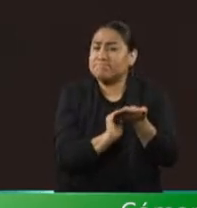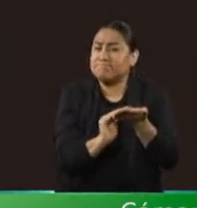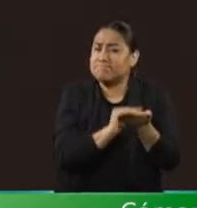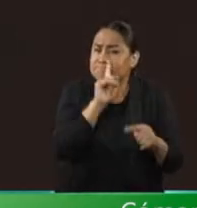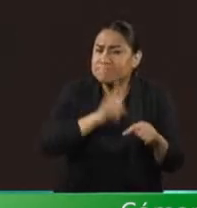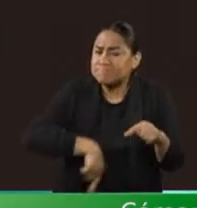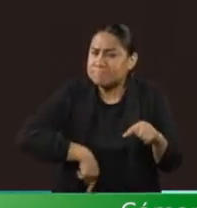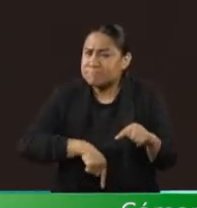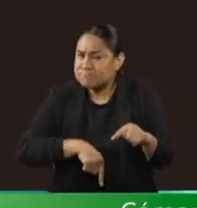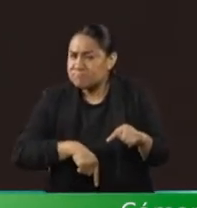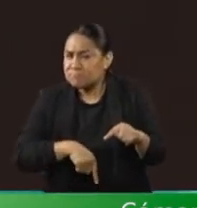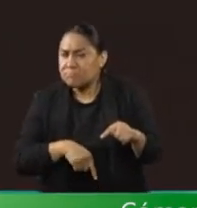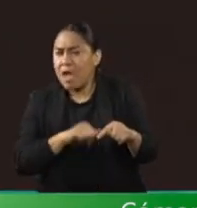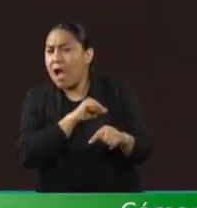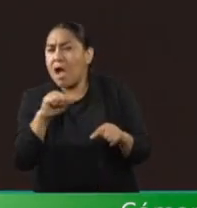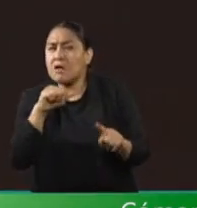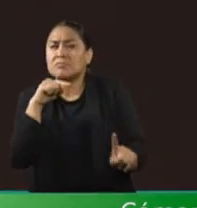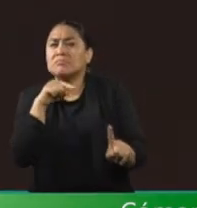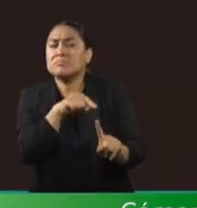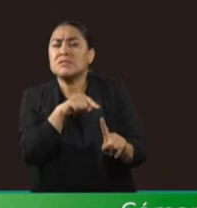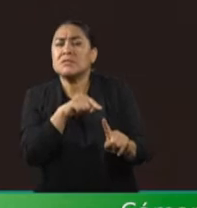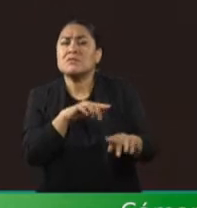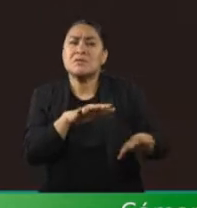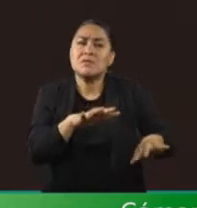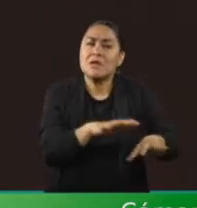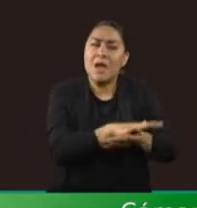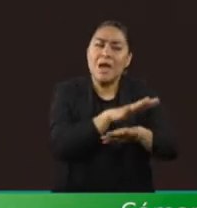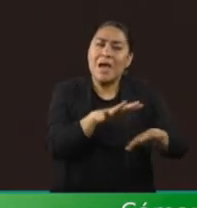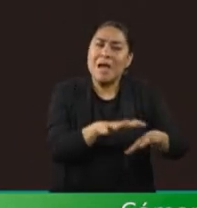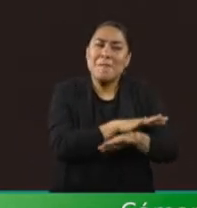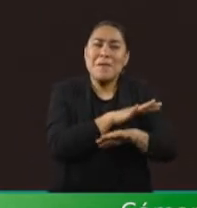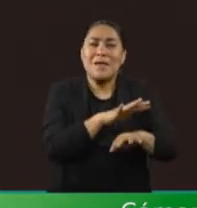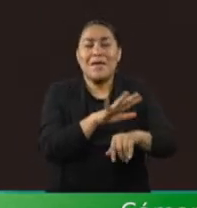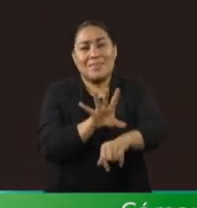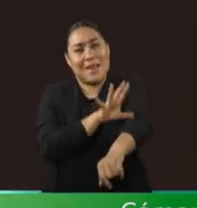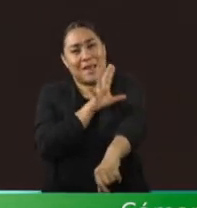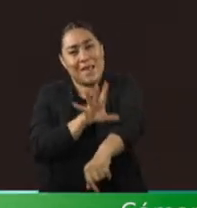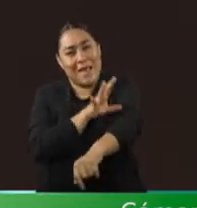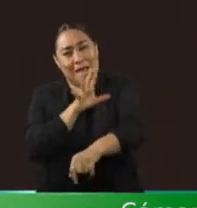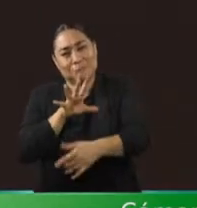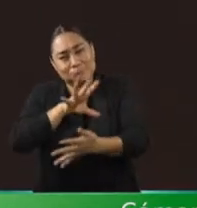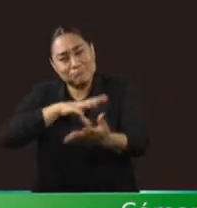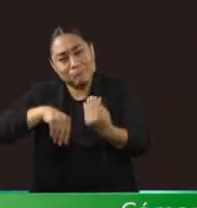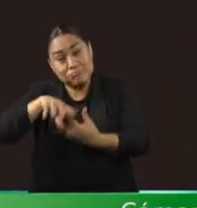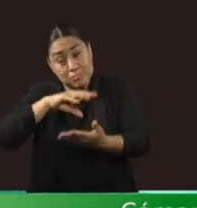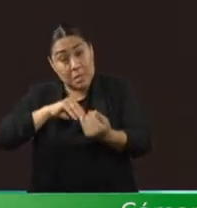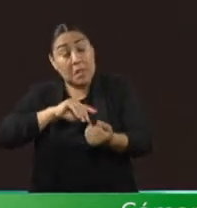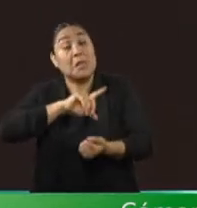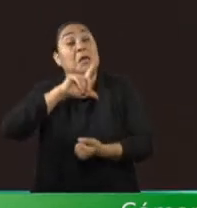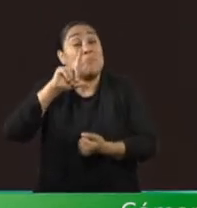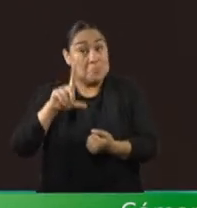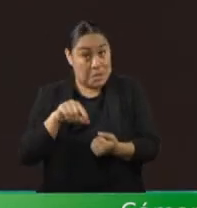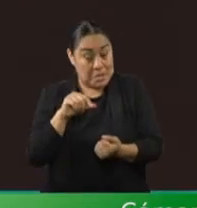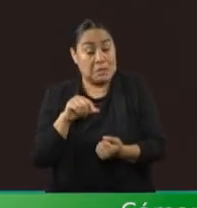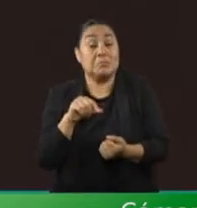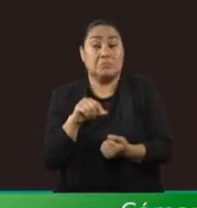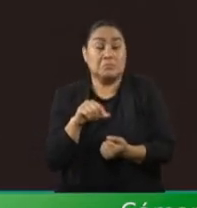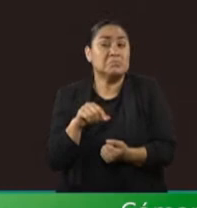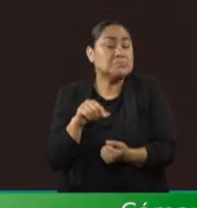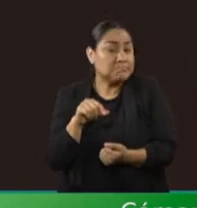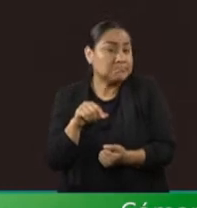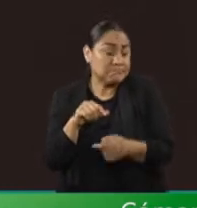dictamen todo lo referente a la transición energética y con ello, hay que decirlo, se abrirá el debate, se estará